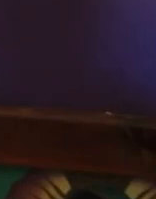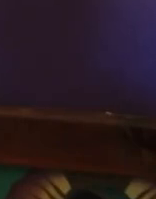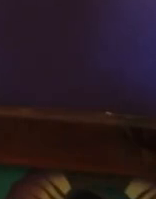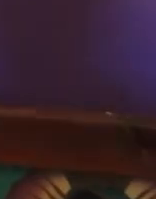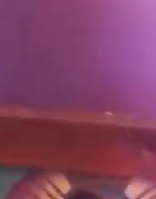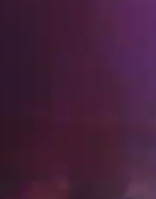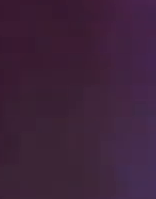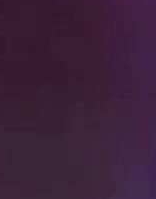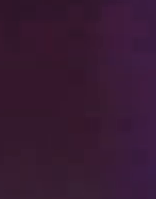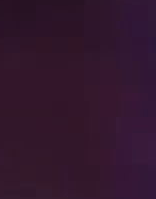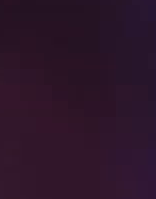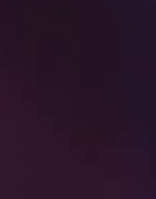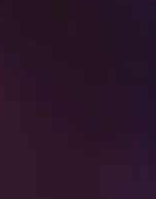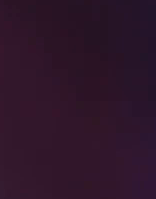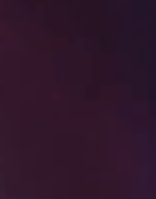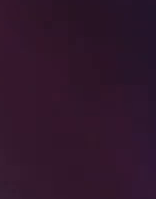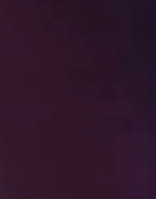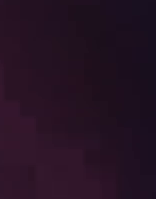seleccionada.